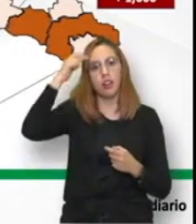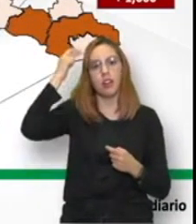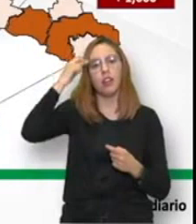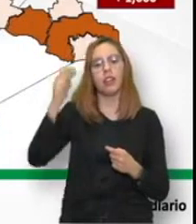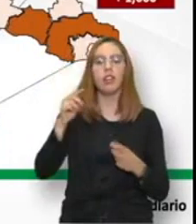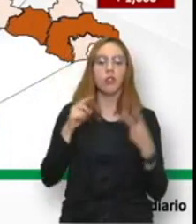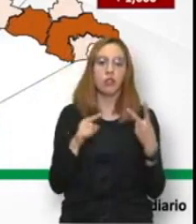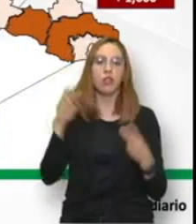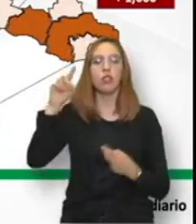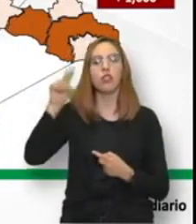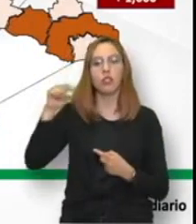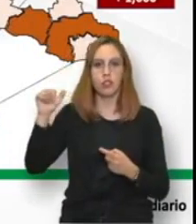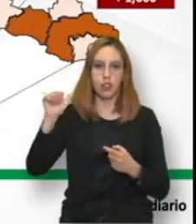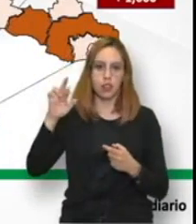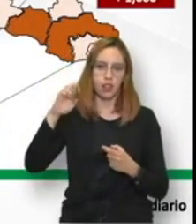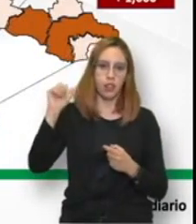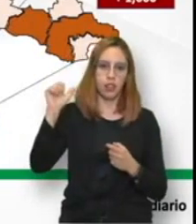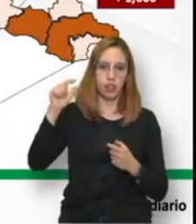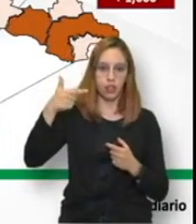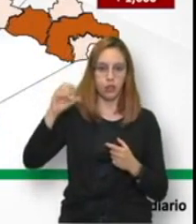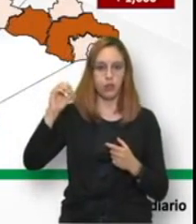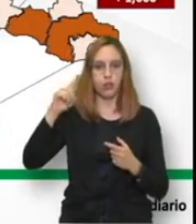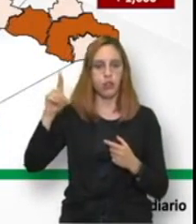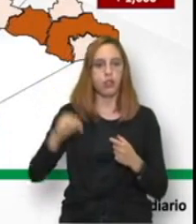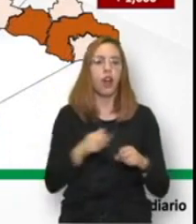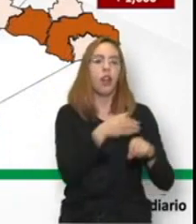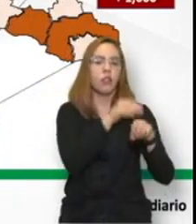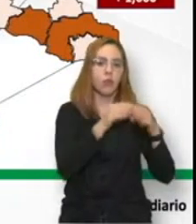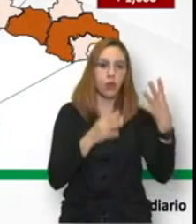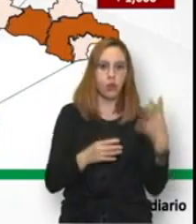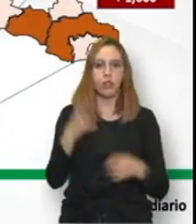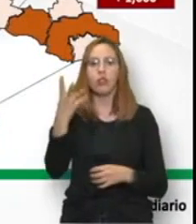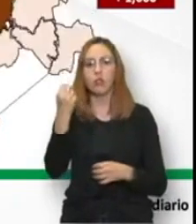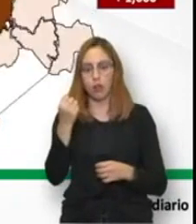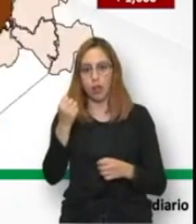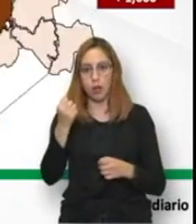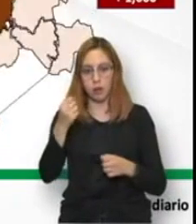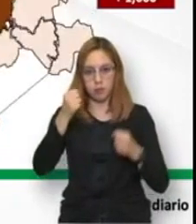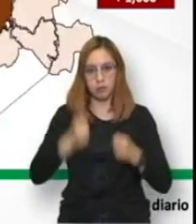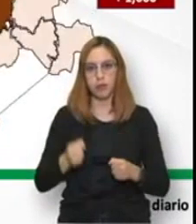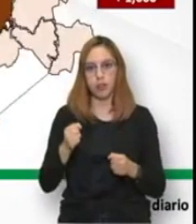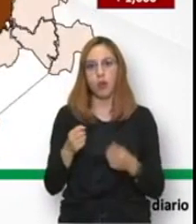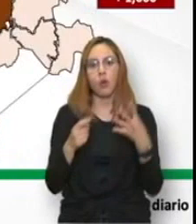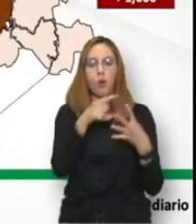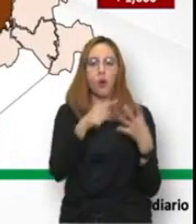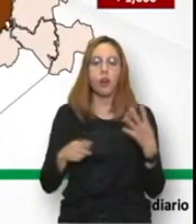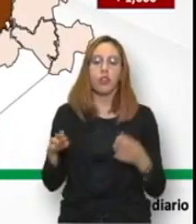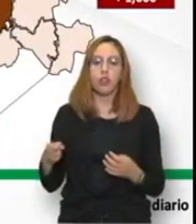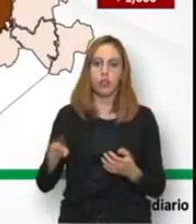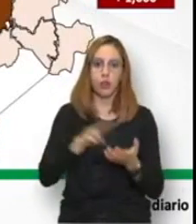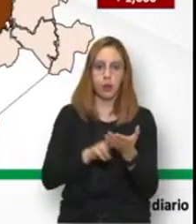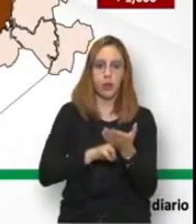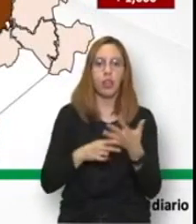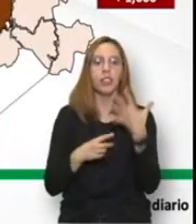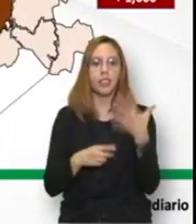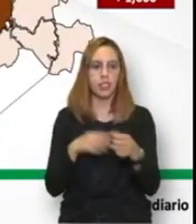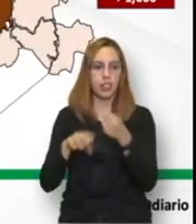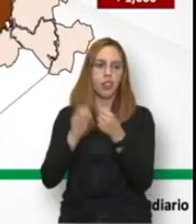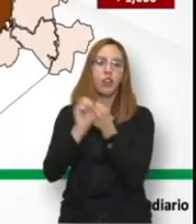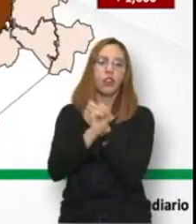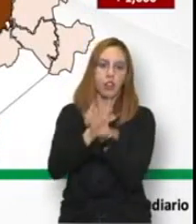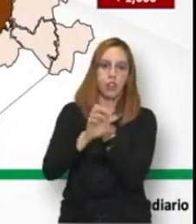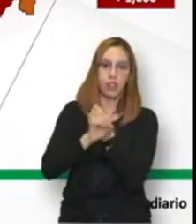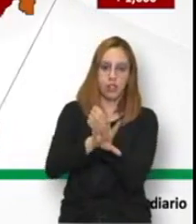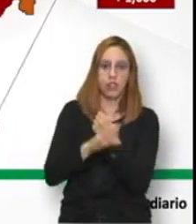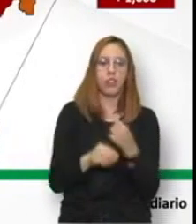4 en esta ocasión son 9 las personas confirmadas 4 de Río Verde y 5 del municipio de Cárdenas en